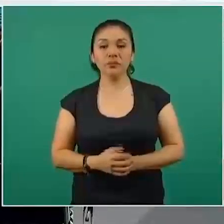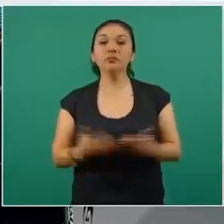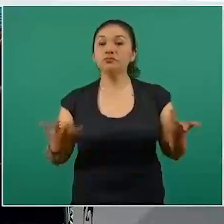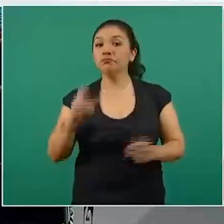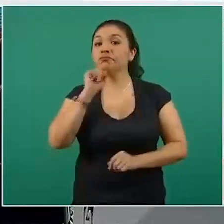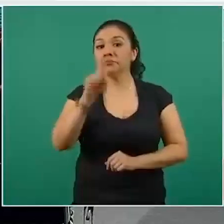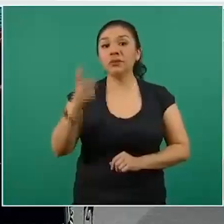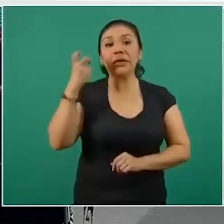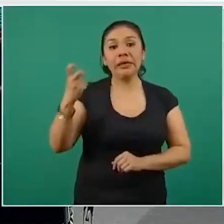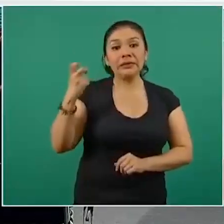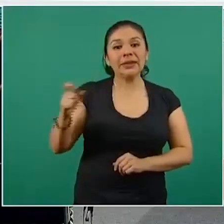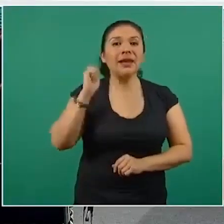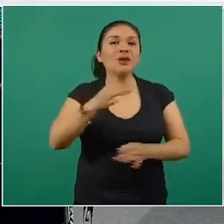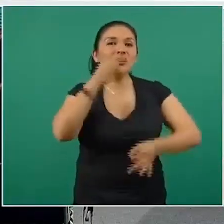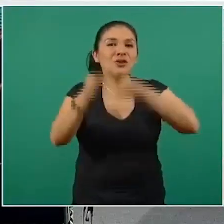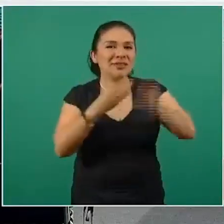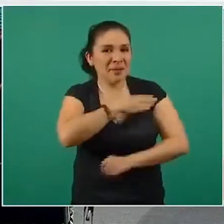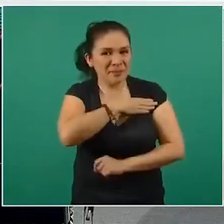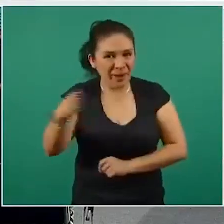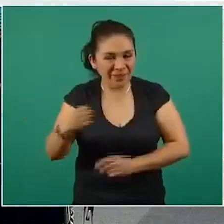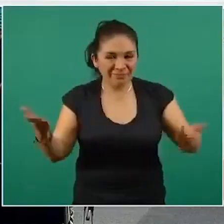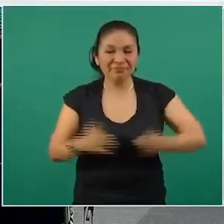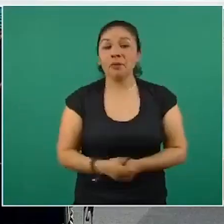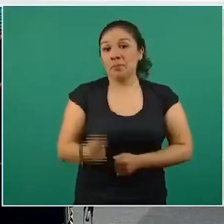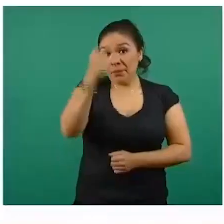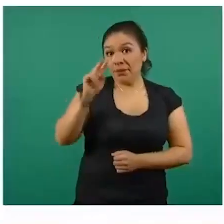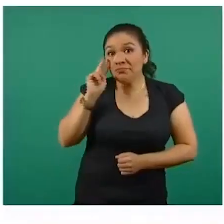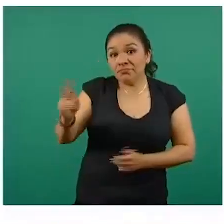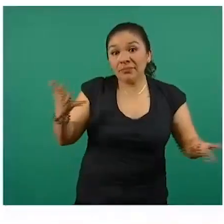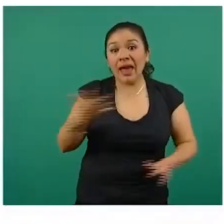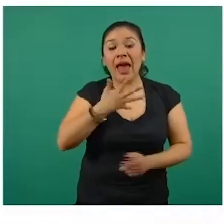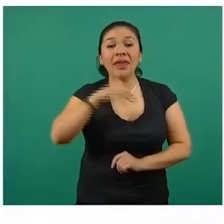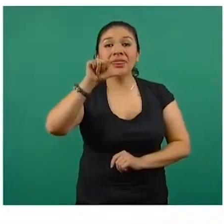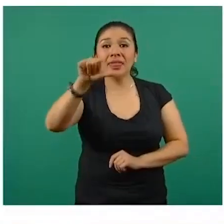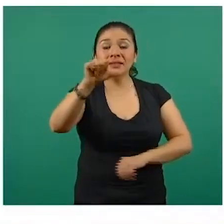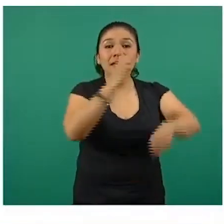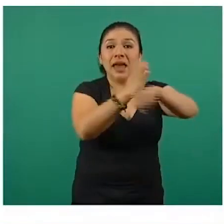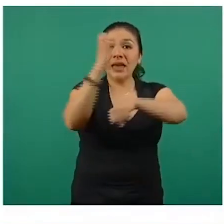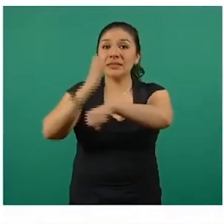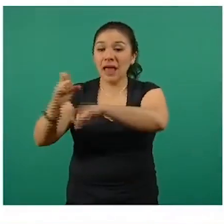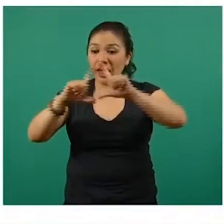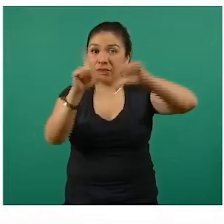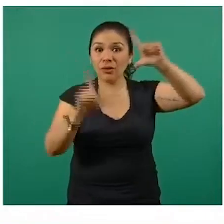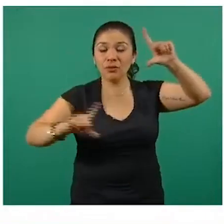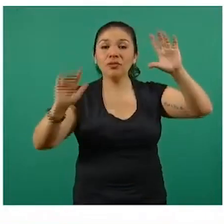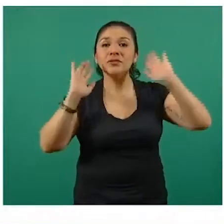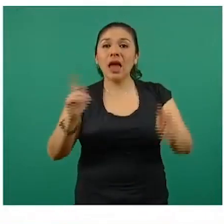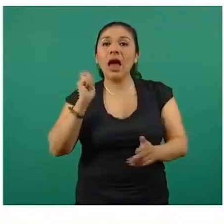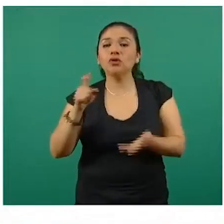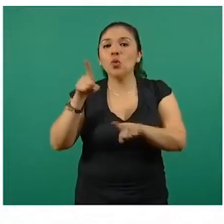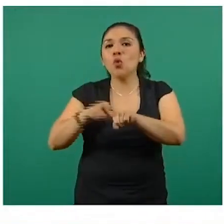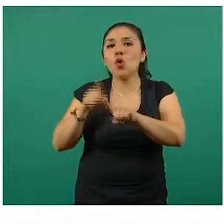El pasado viernes 21 de mayo fue actualizado el semáforo epidemiológico nacional donde Quintana Roo es el único estado del país que se